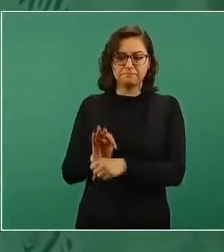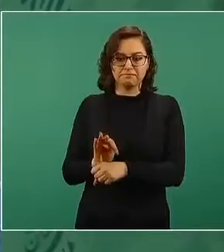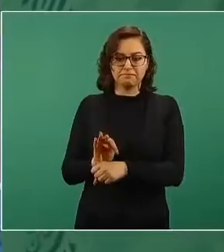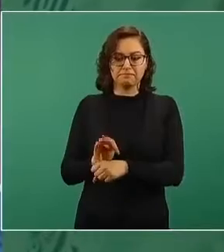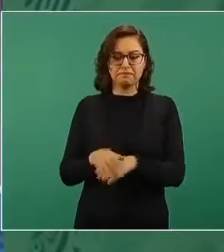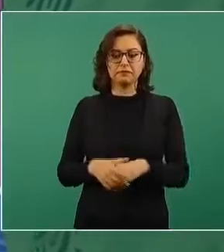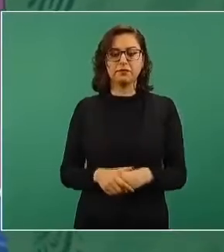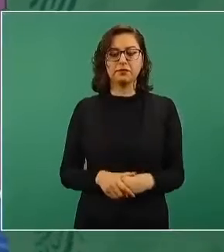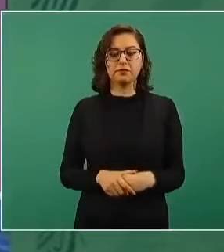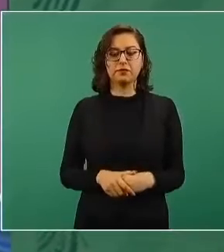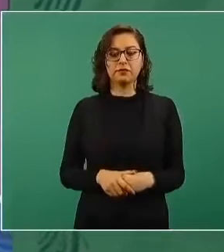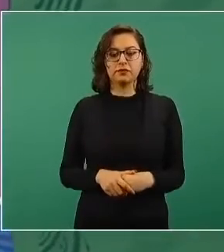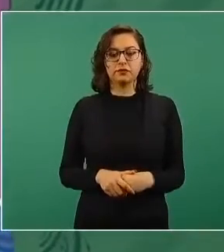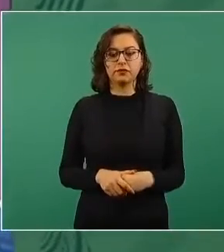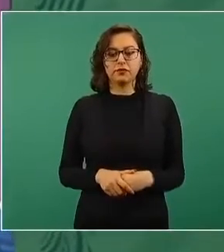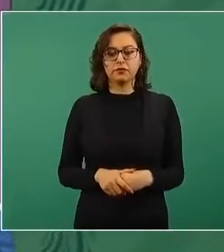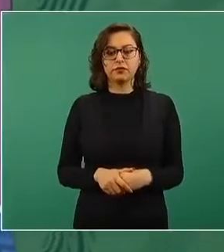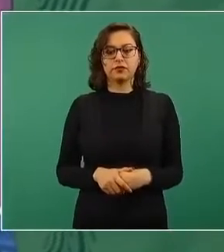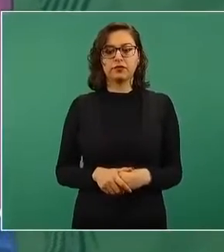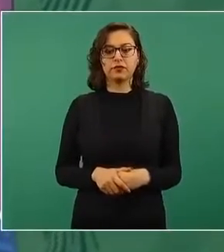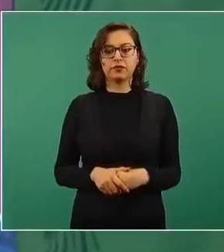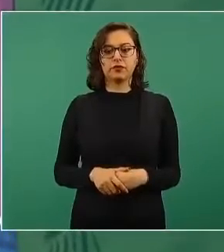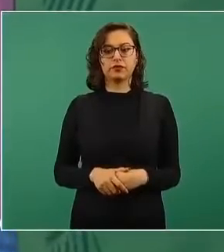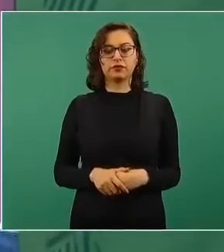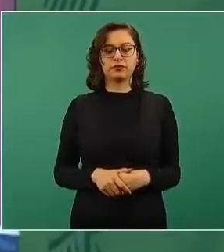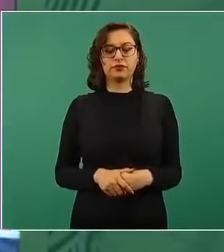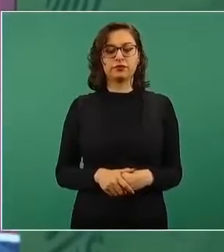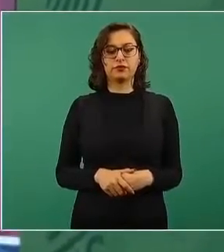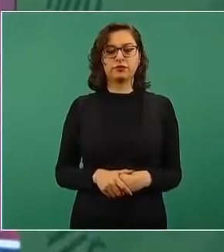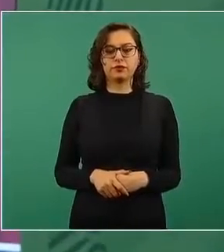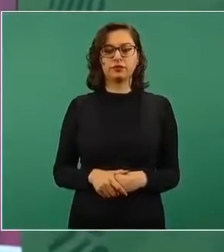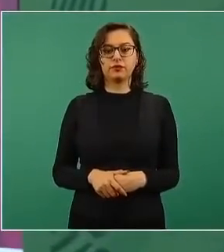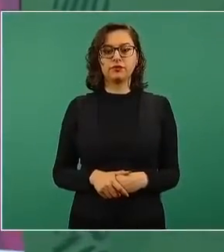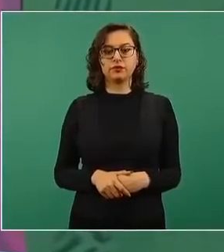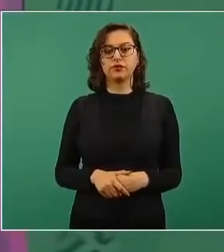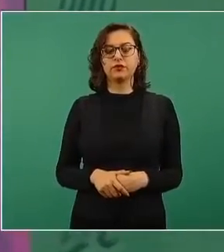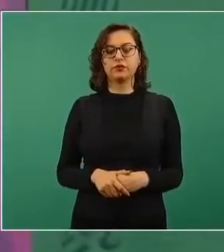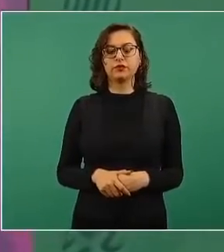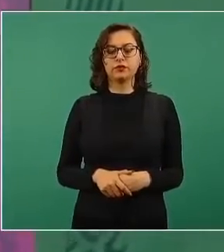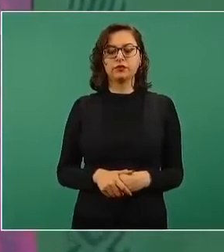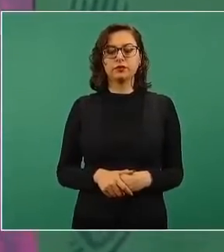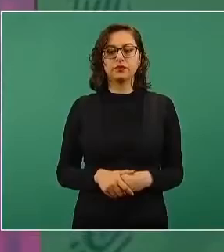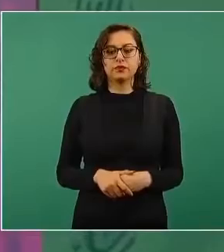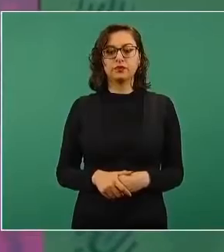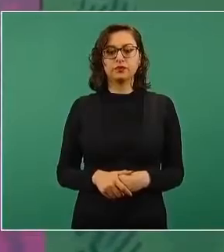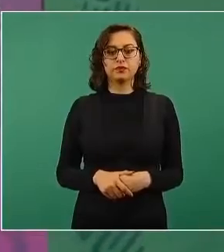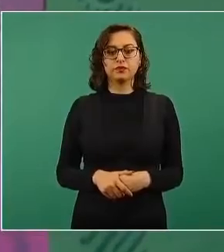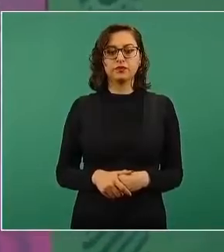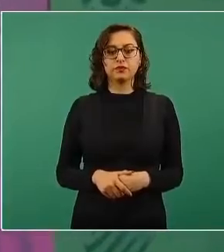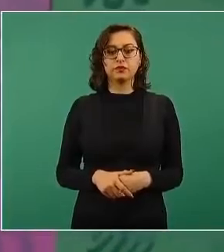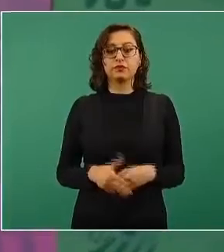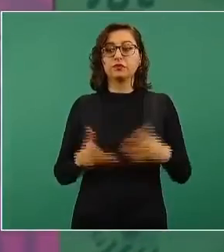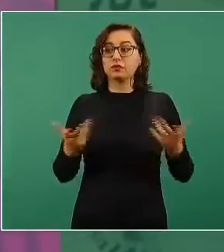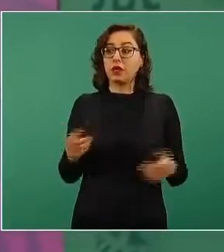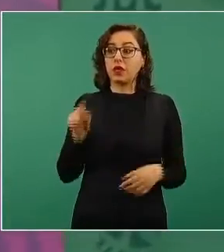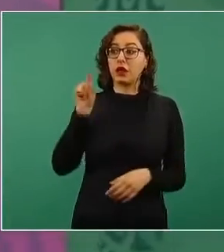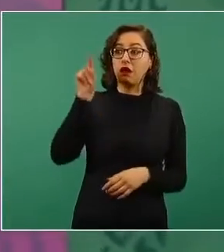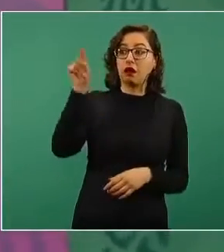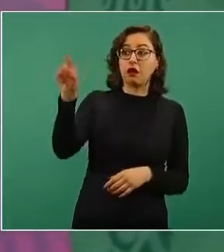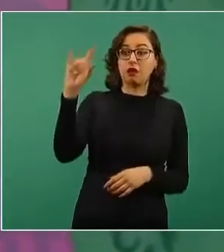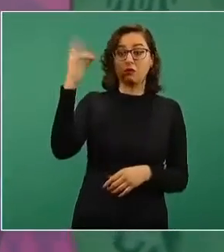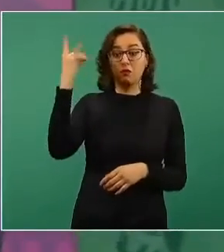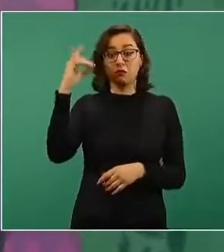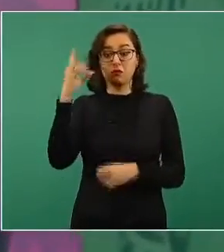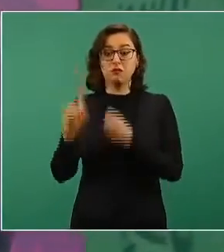optó por resolver el problema, la crisis de